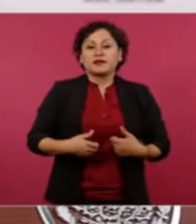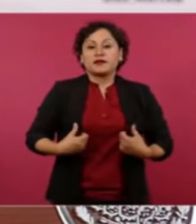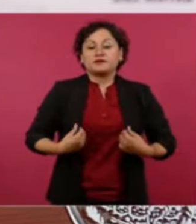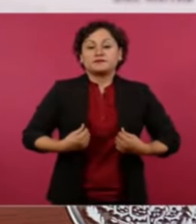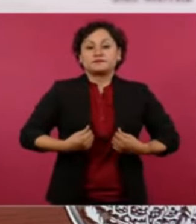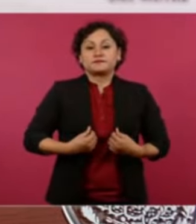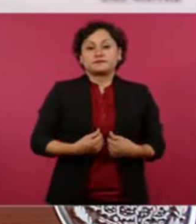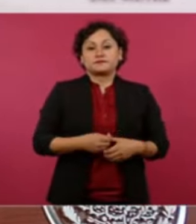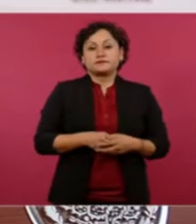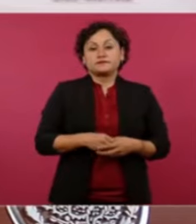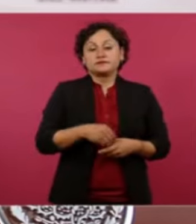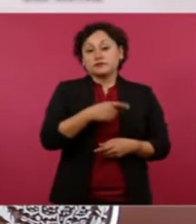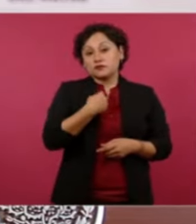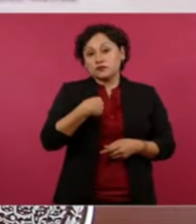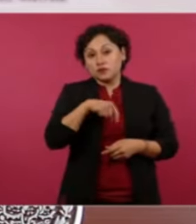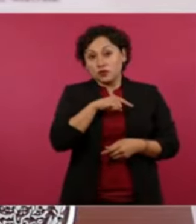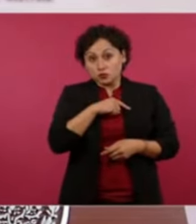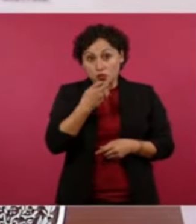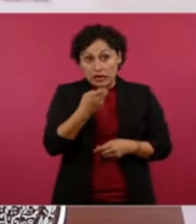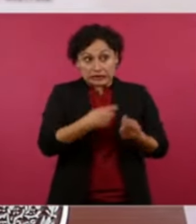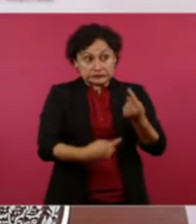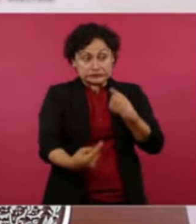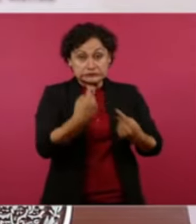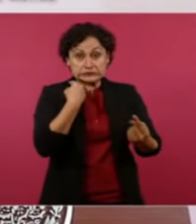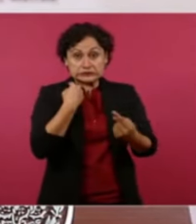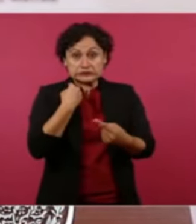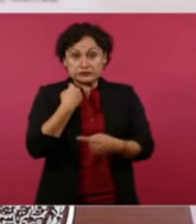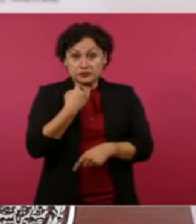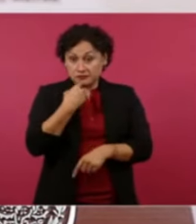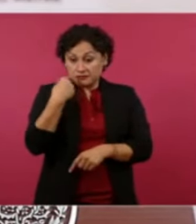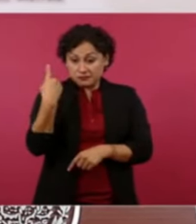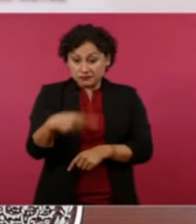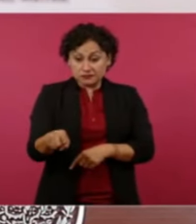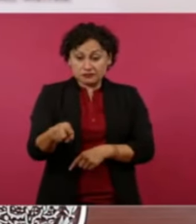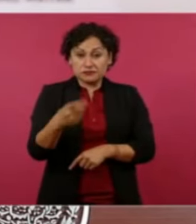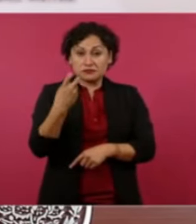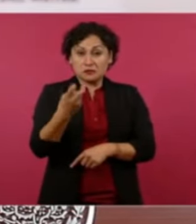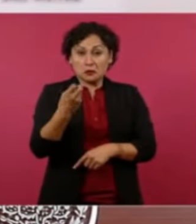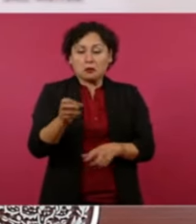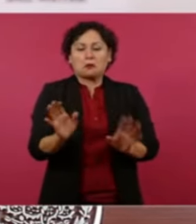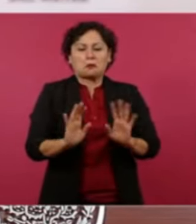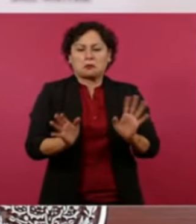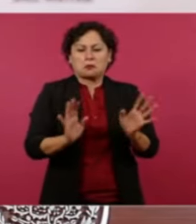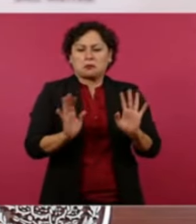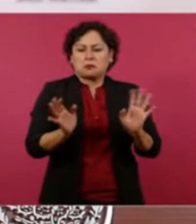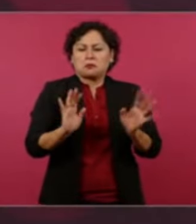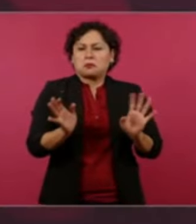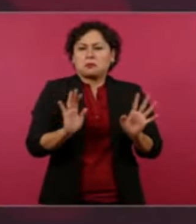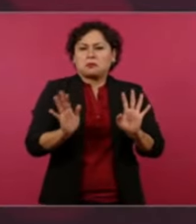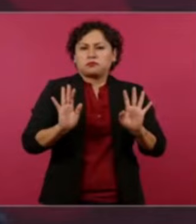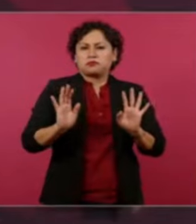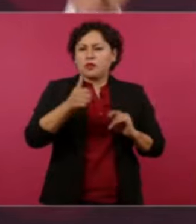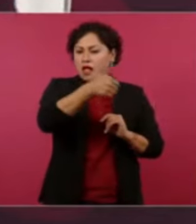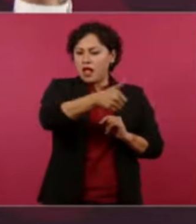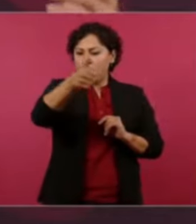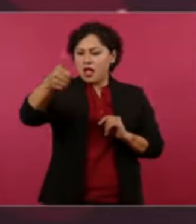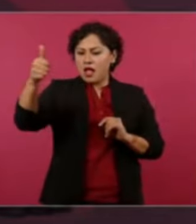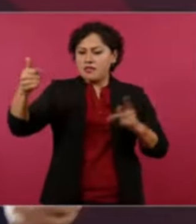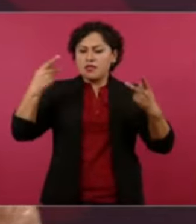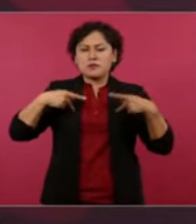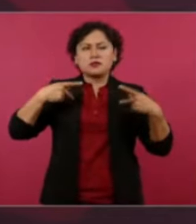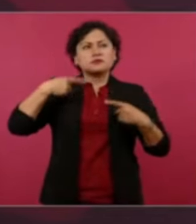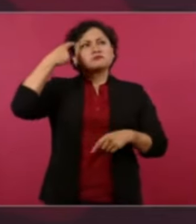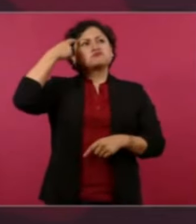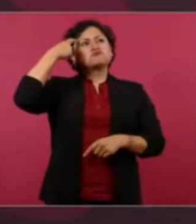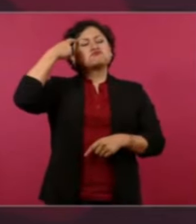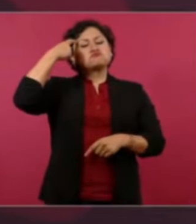proceso por esta situación no no no no la conciencia de cada quien más cuando se trata de un